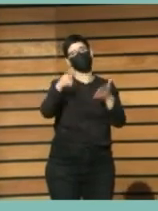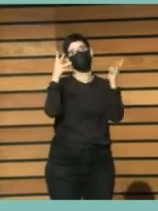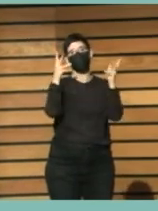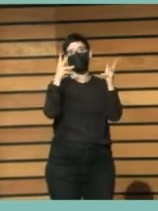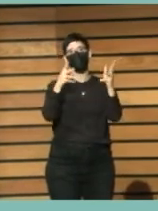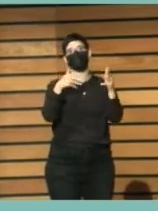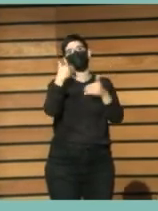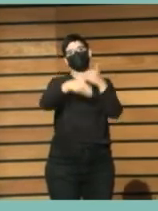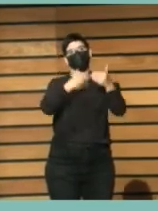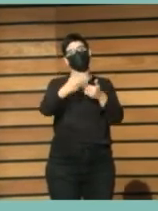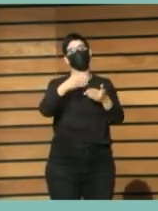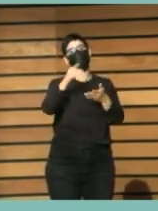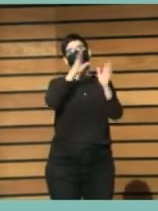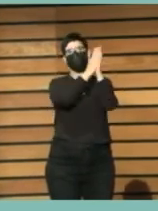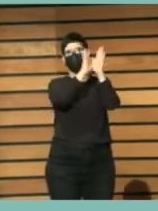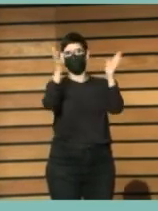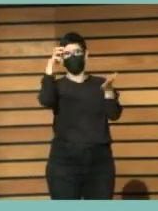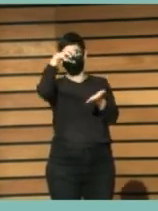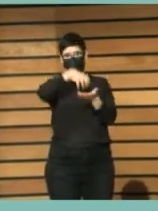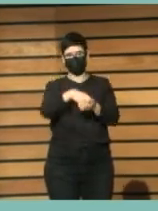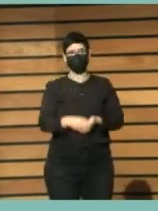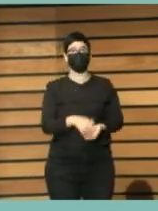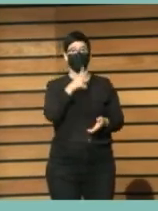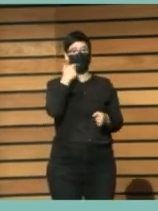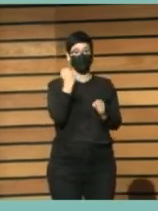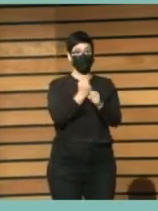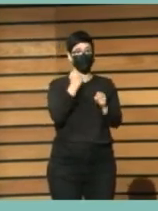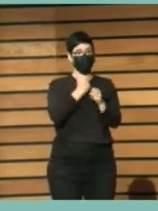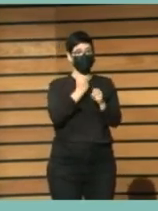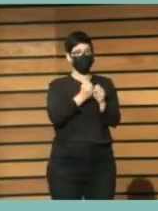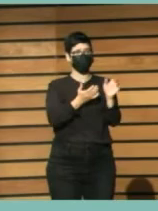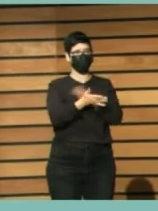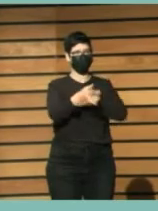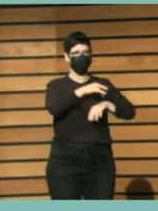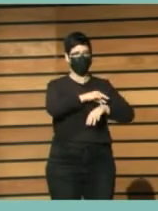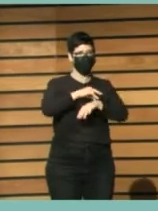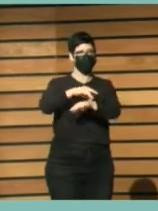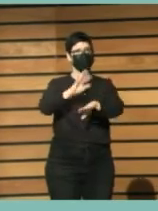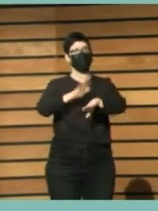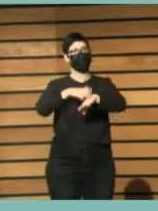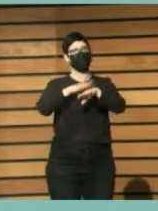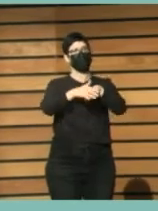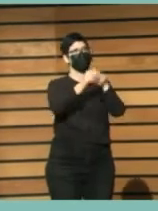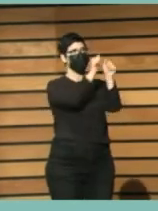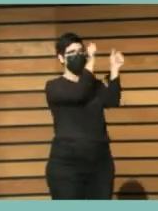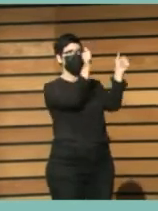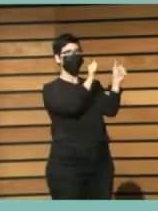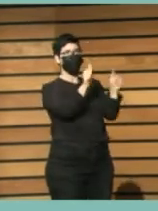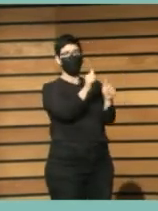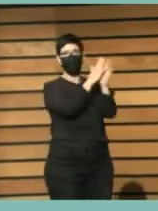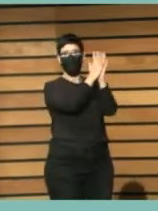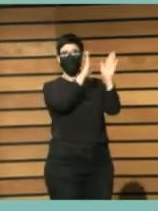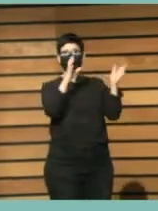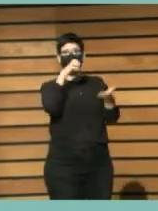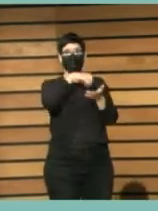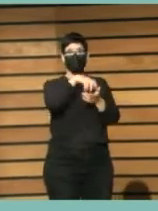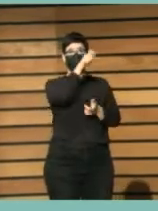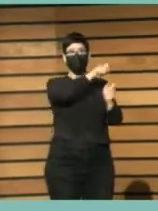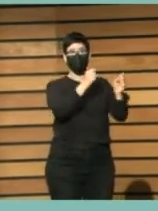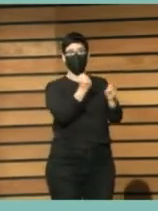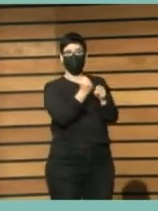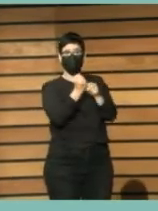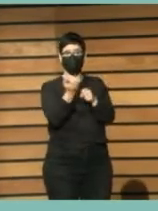trabajo que se presenta hoy pretende ser una guía y referencia para las bibliotecas y profesionales de las bibliotecas o las empresas